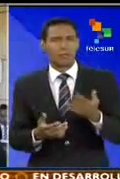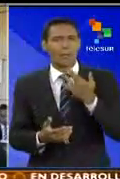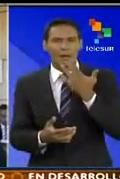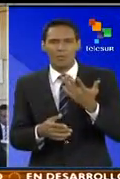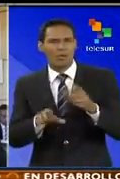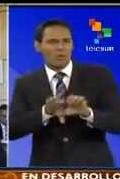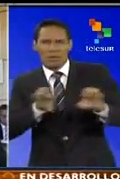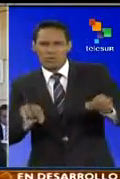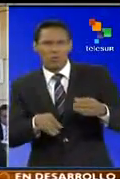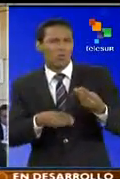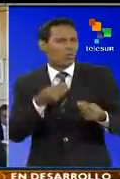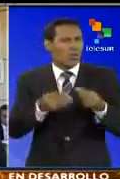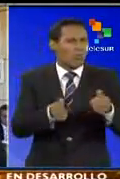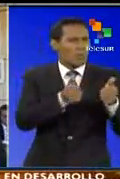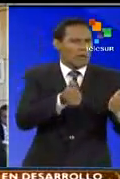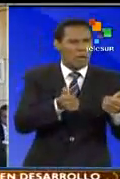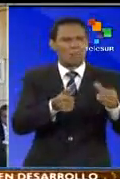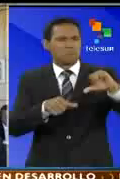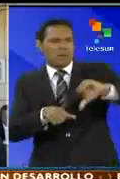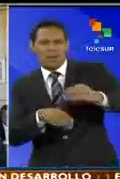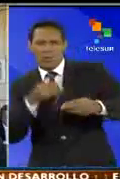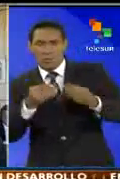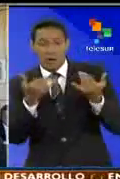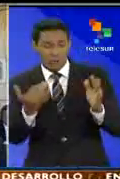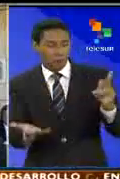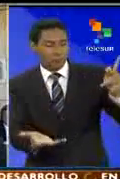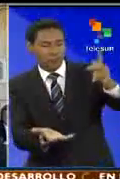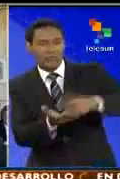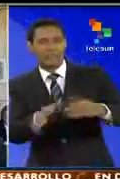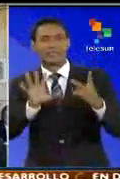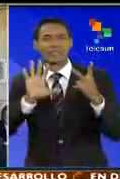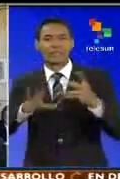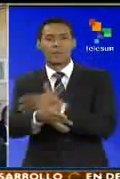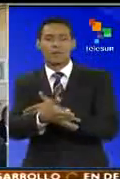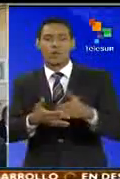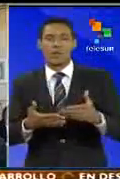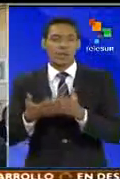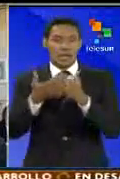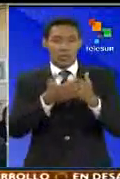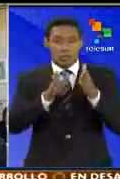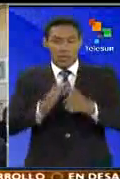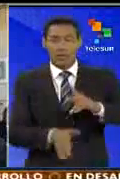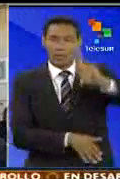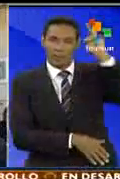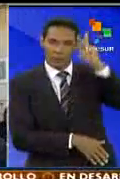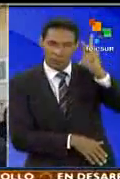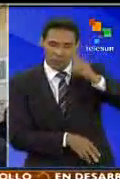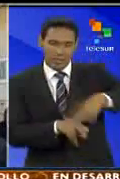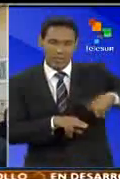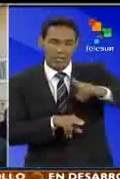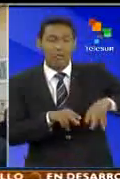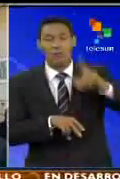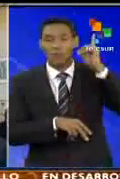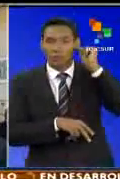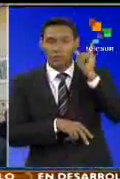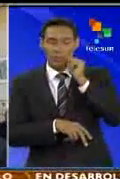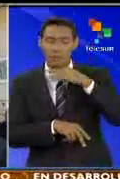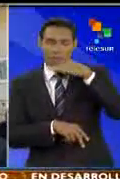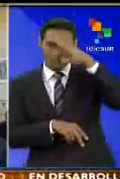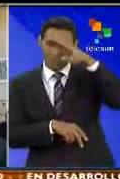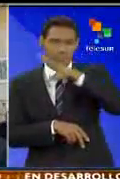educativa, donde han participado hasta ahora más de 7 millones de estudiantes, docentes, niños y niñas, padres y